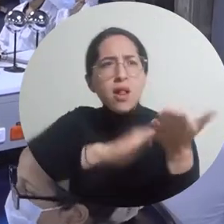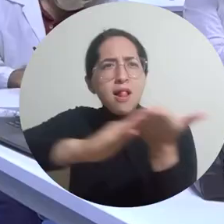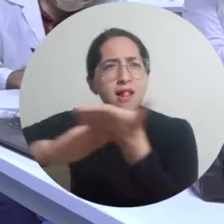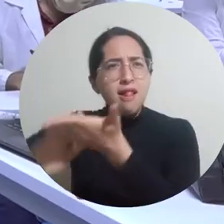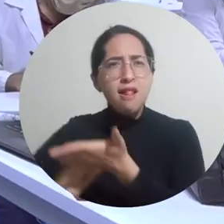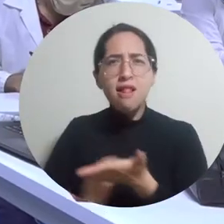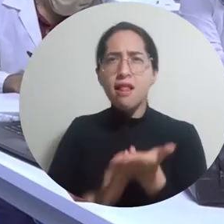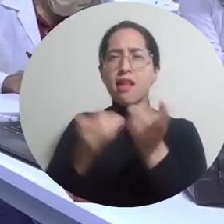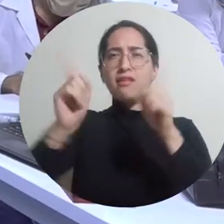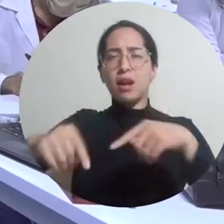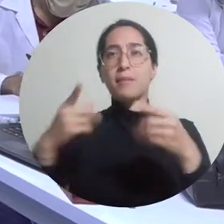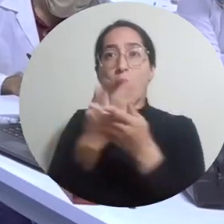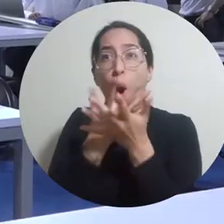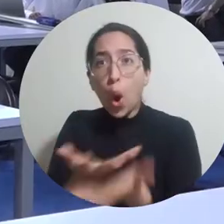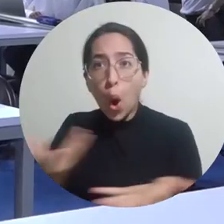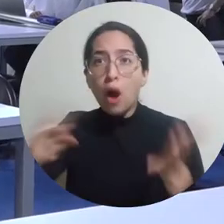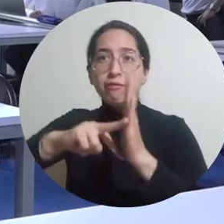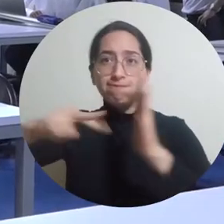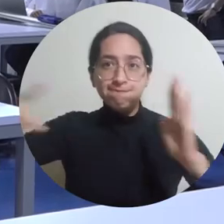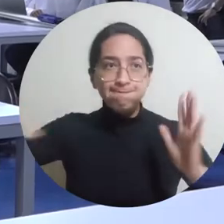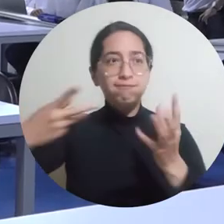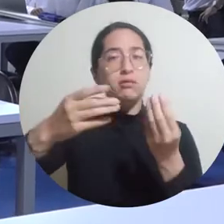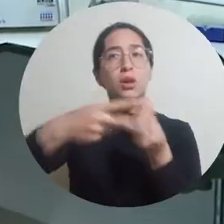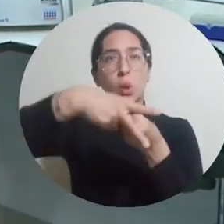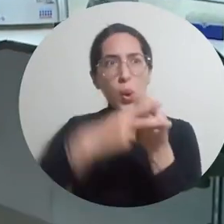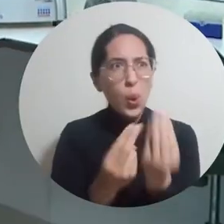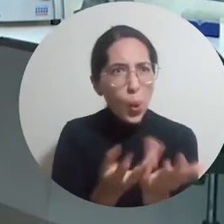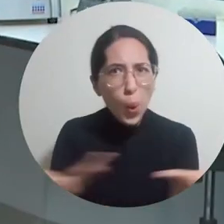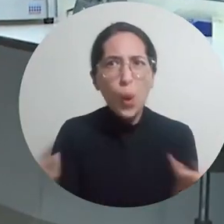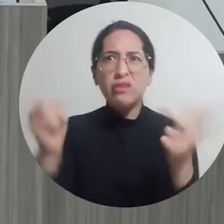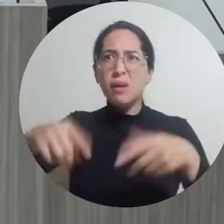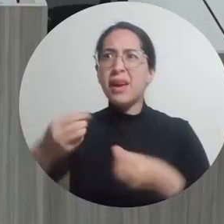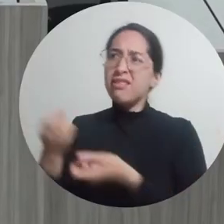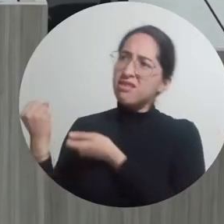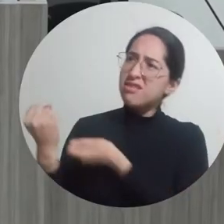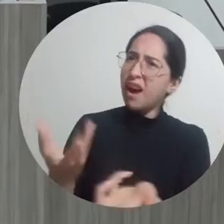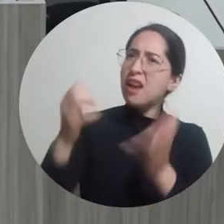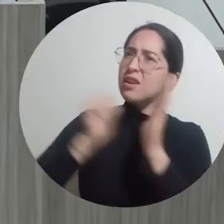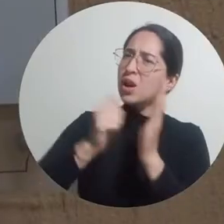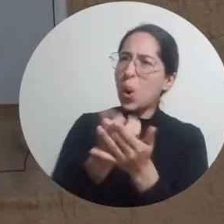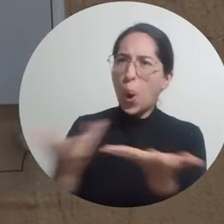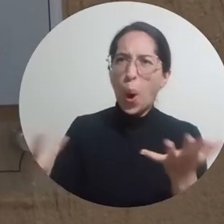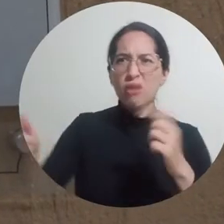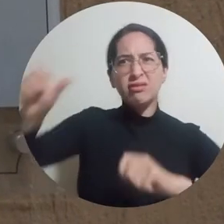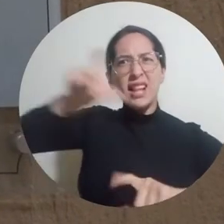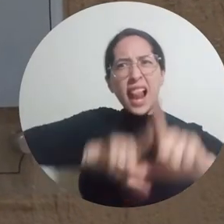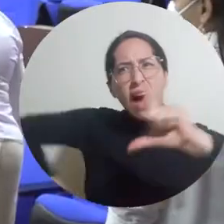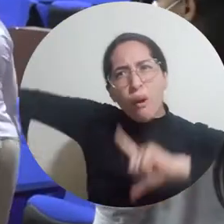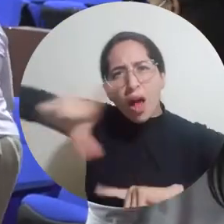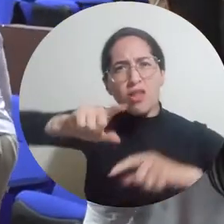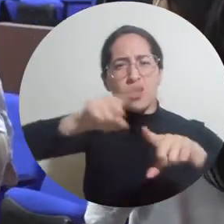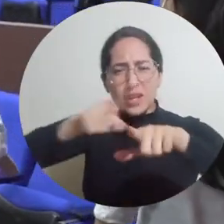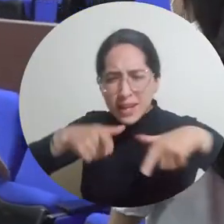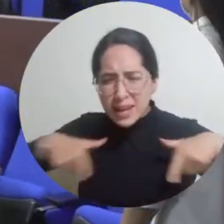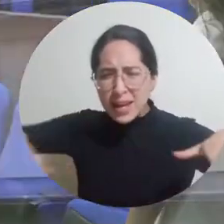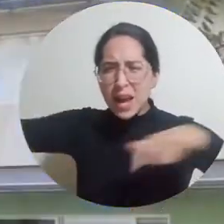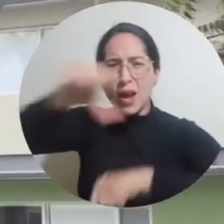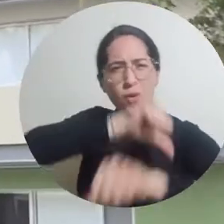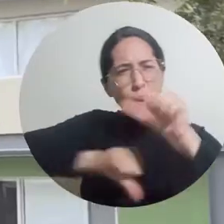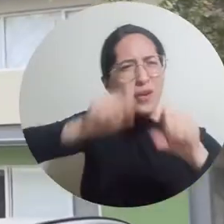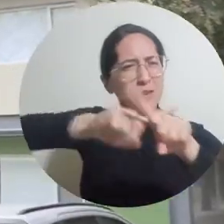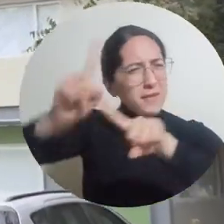tecnológicos, en herramientas, en dotación de laboratorios. O sea, vemos una universidad moderna,